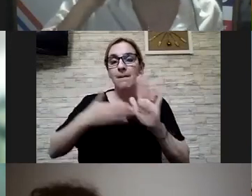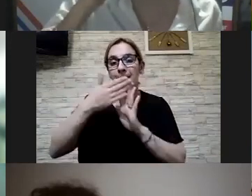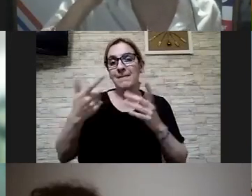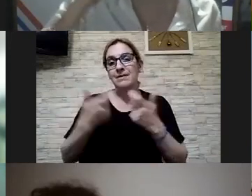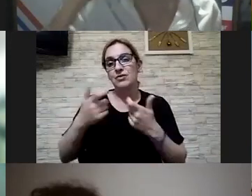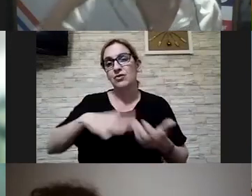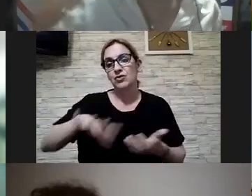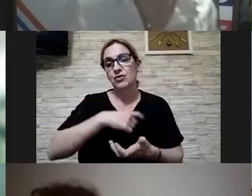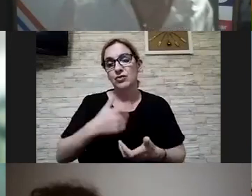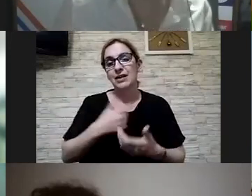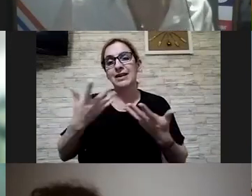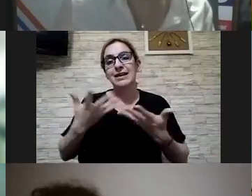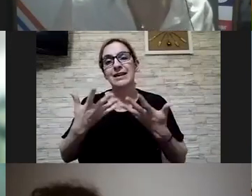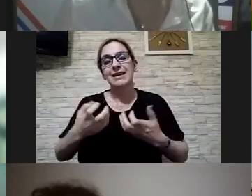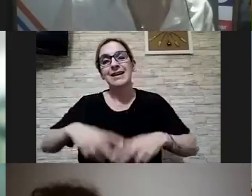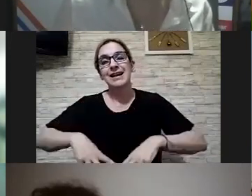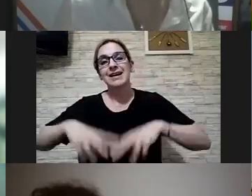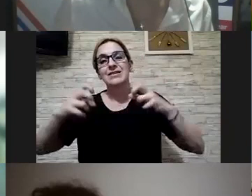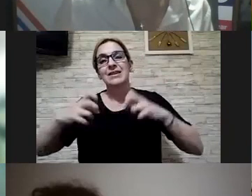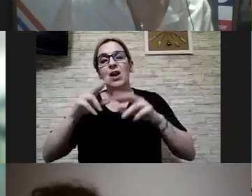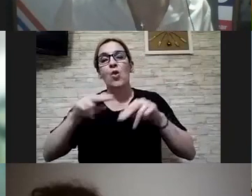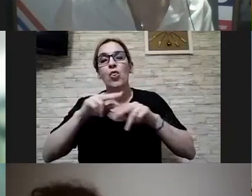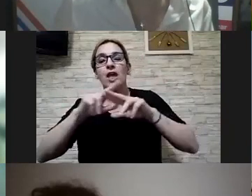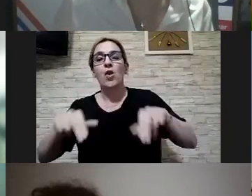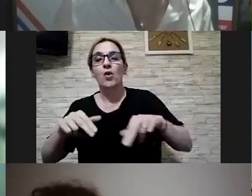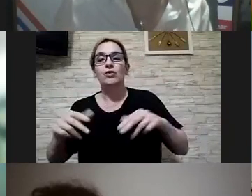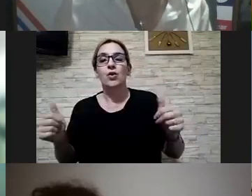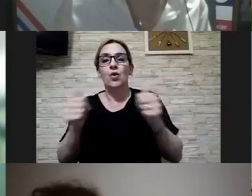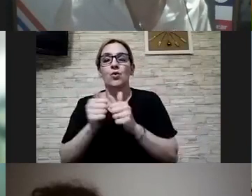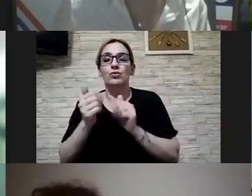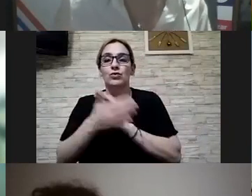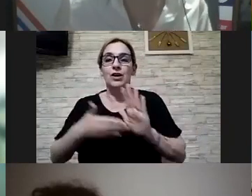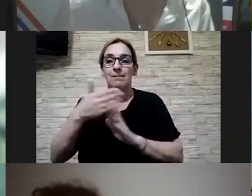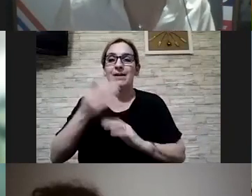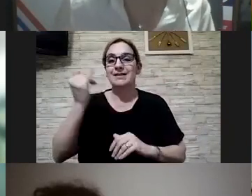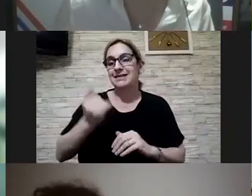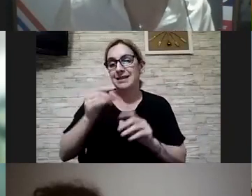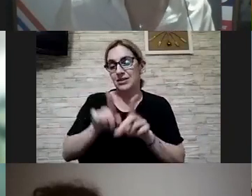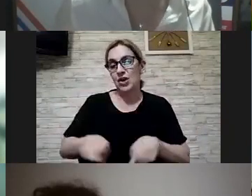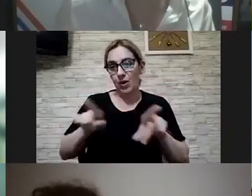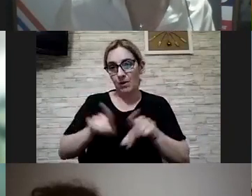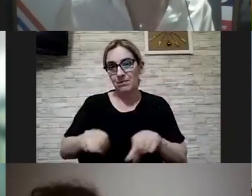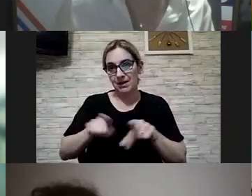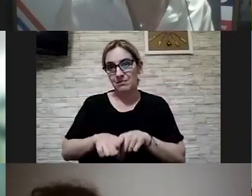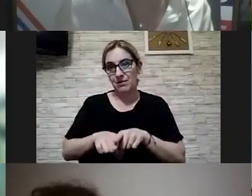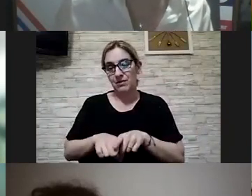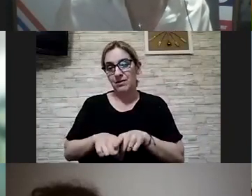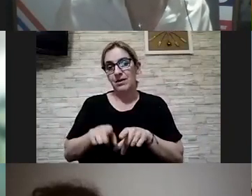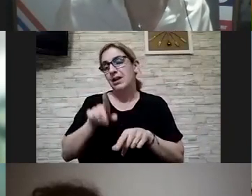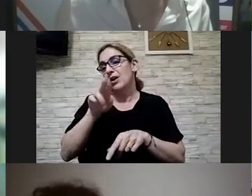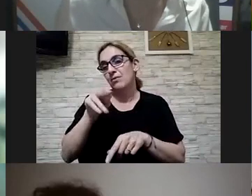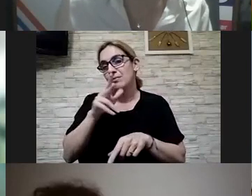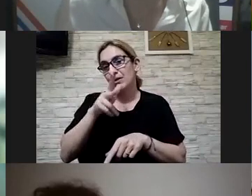quizá realizar un diagnóstico junto con el mapa social claro eso es justamente lo del exacto